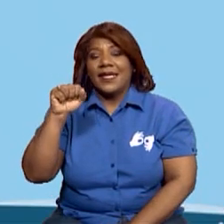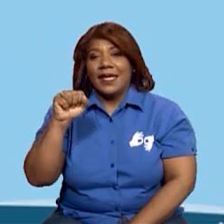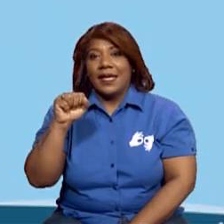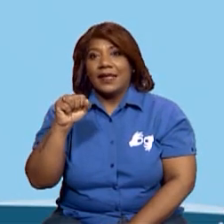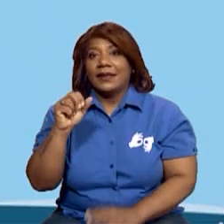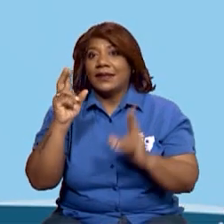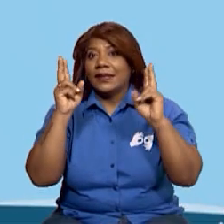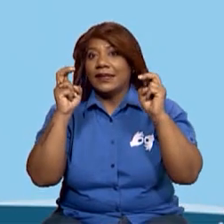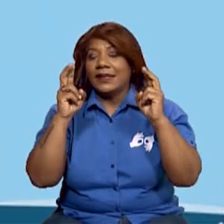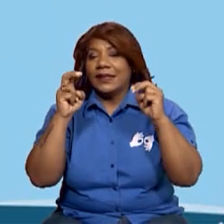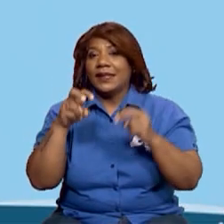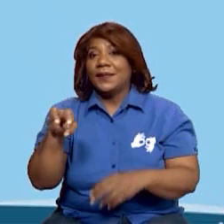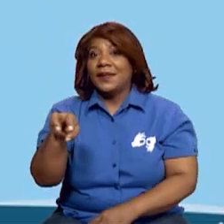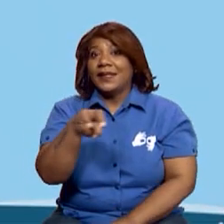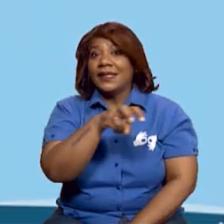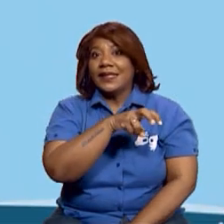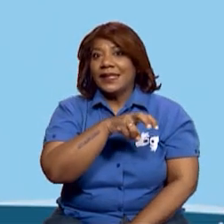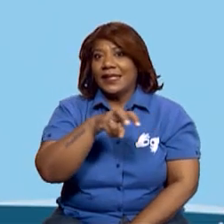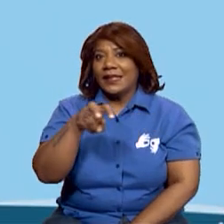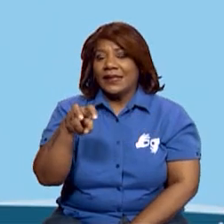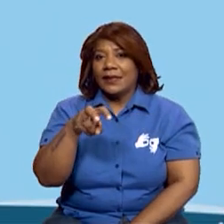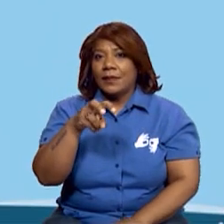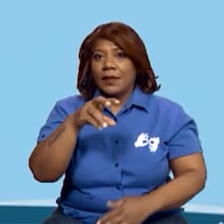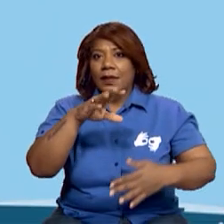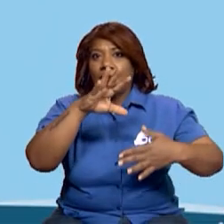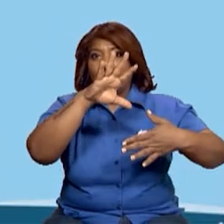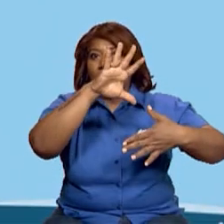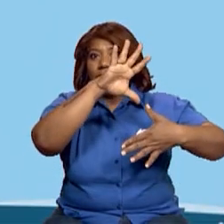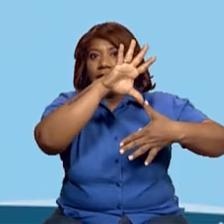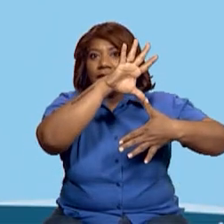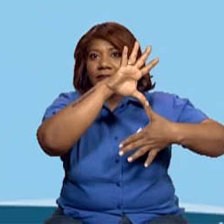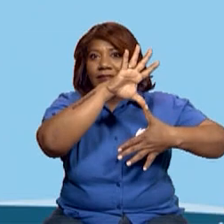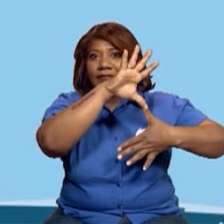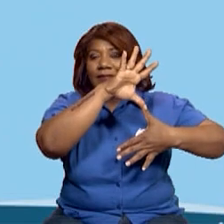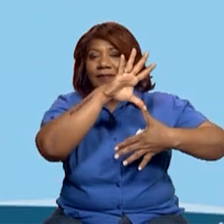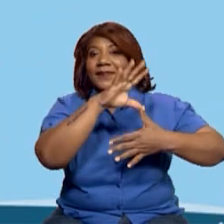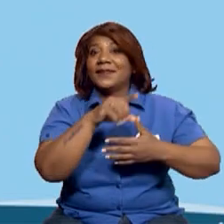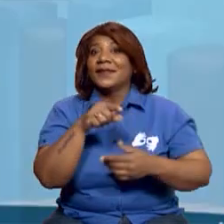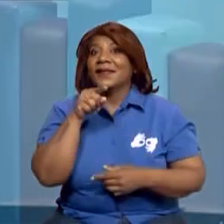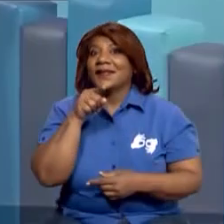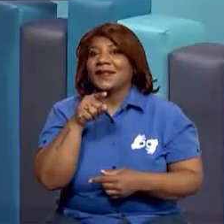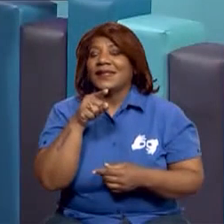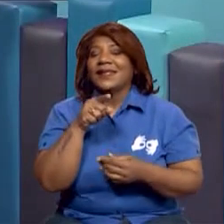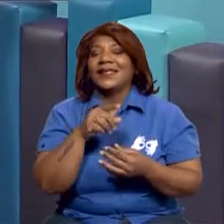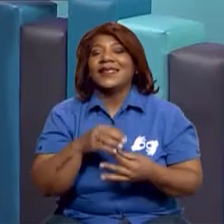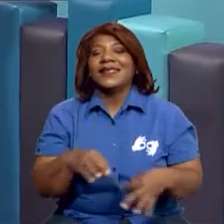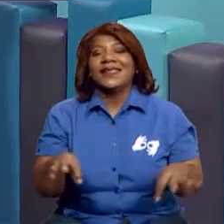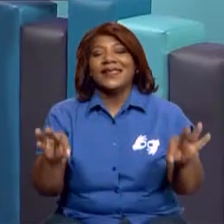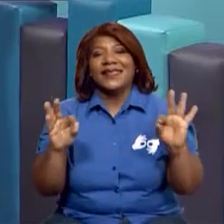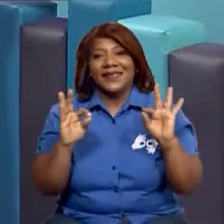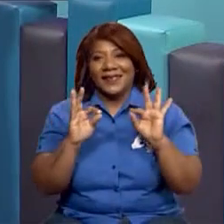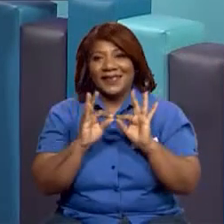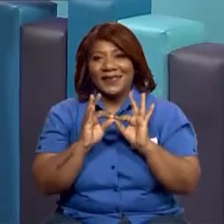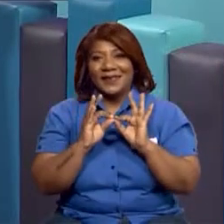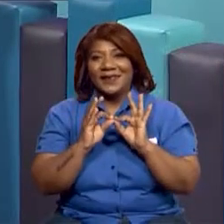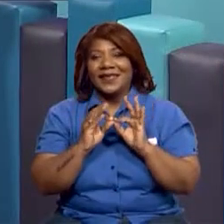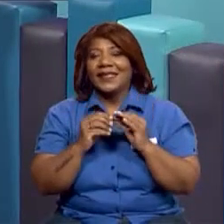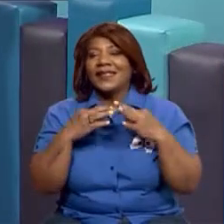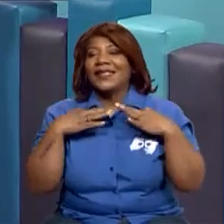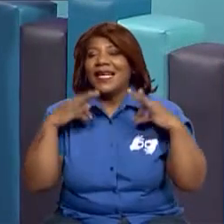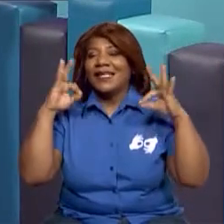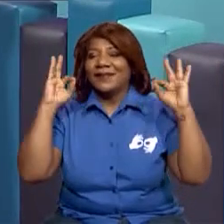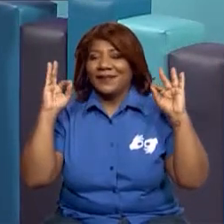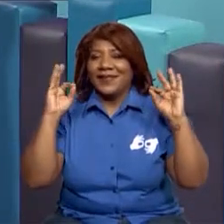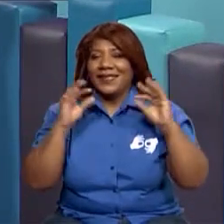el continente americano. Soy su maestra Zaira González y para mí es un placer volver a estar nuevamente en este segundo